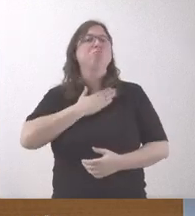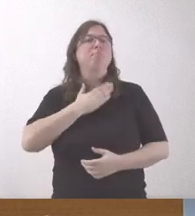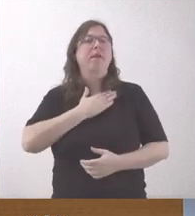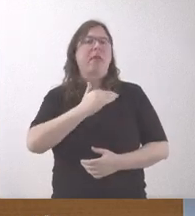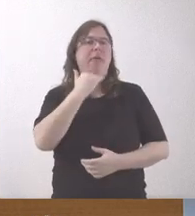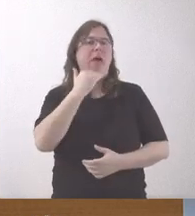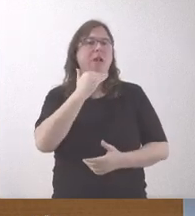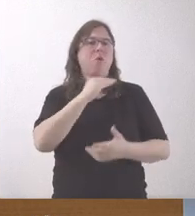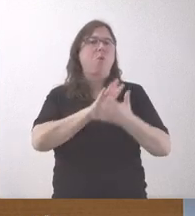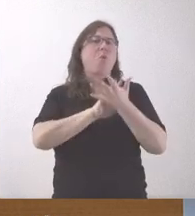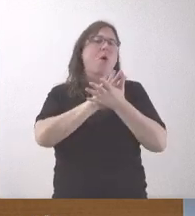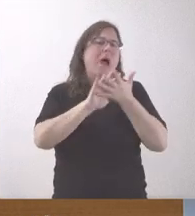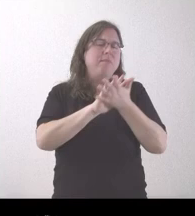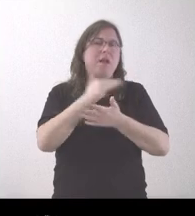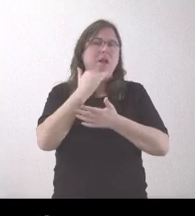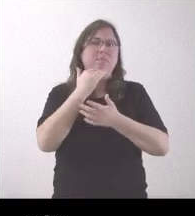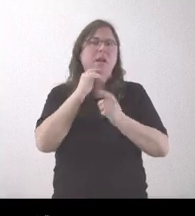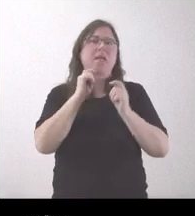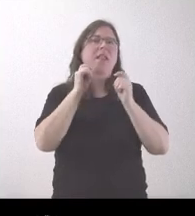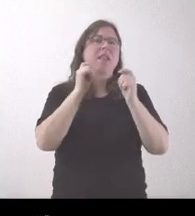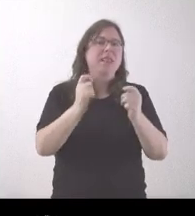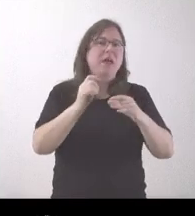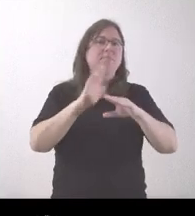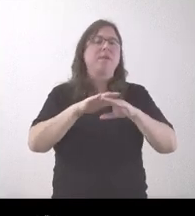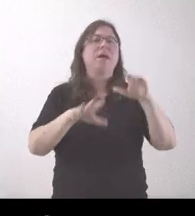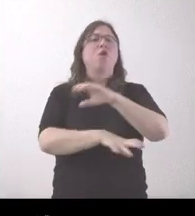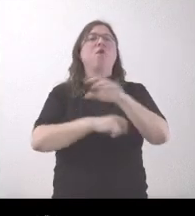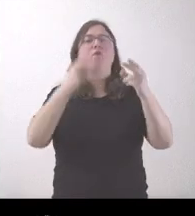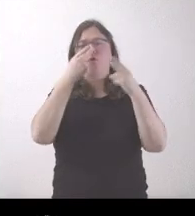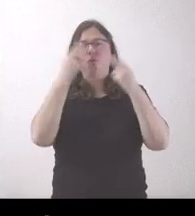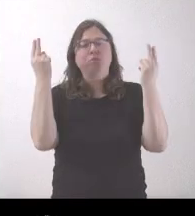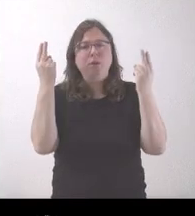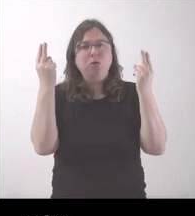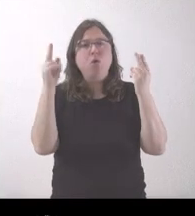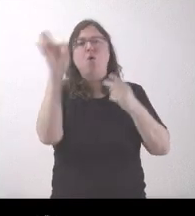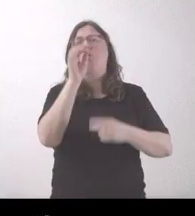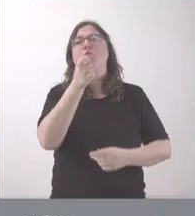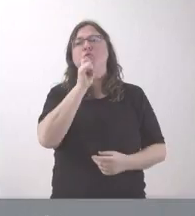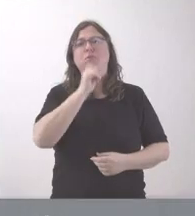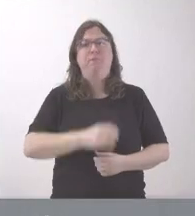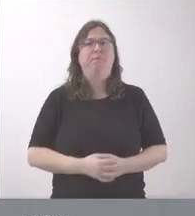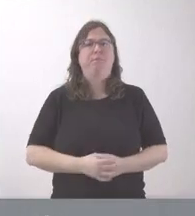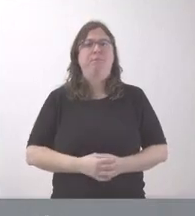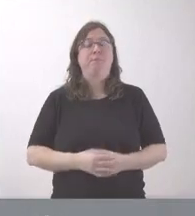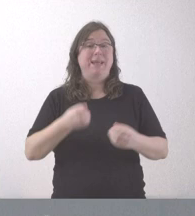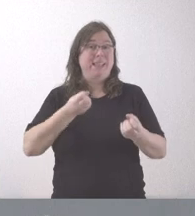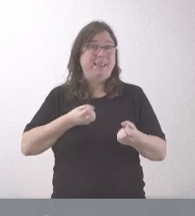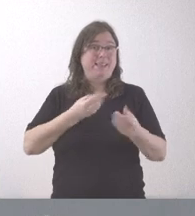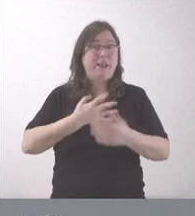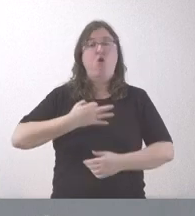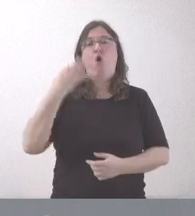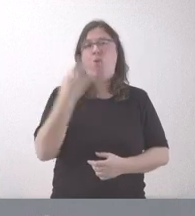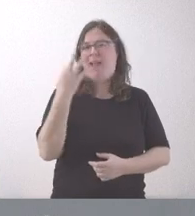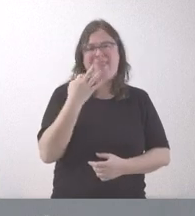de alguna manera, contribuir con fondos públicos a ella. ¿Cómo estaría ese tema? La declaración tiene una obligación para los